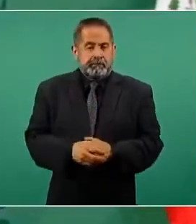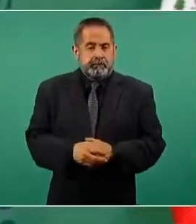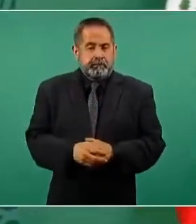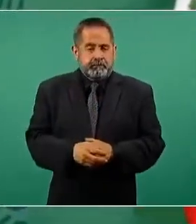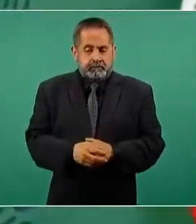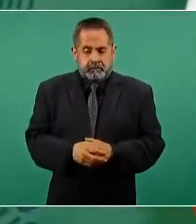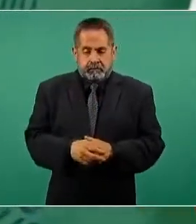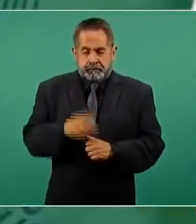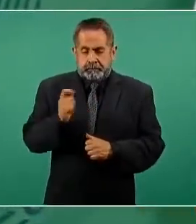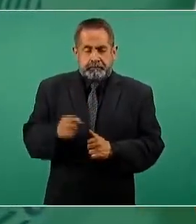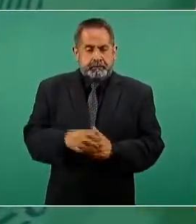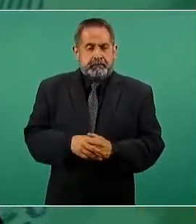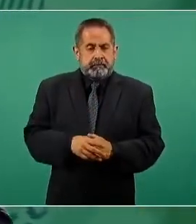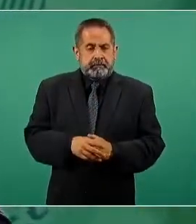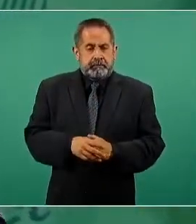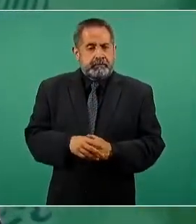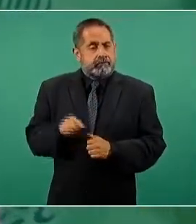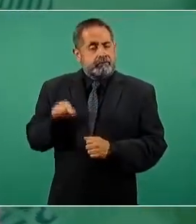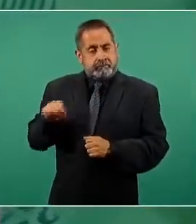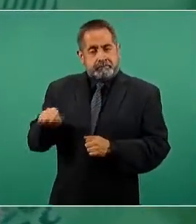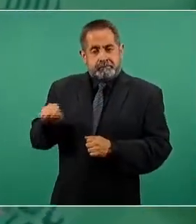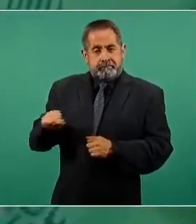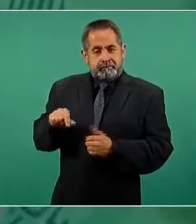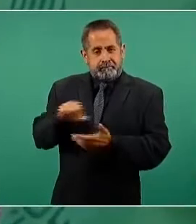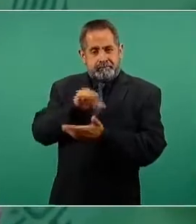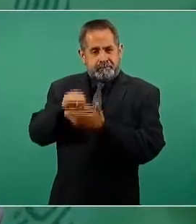no se va a resolver el problema